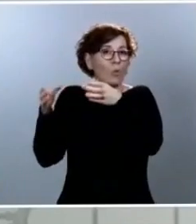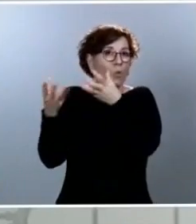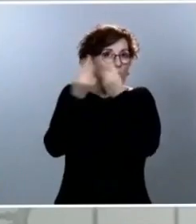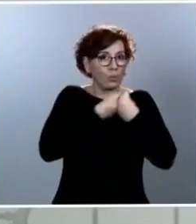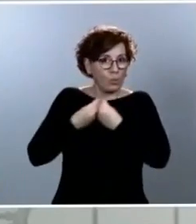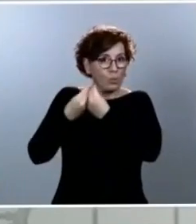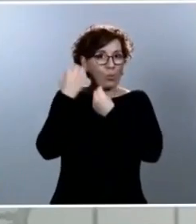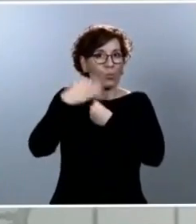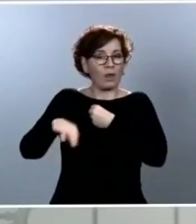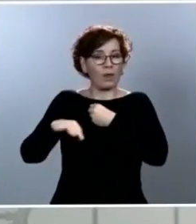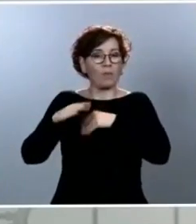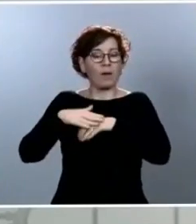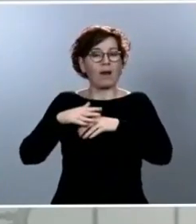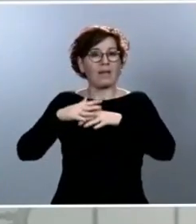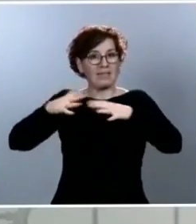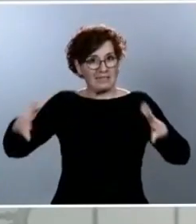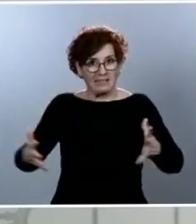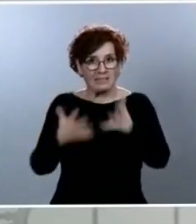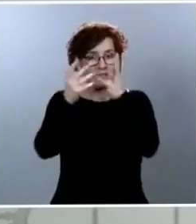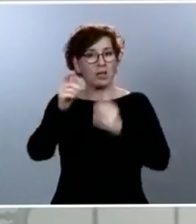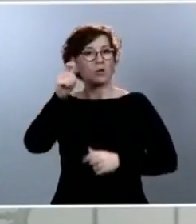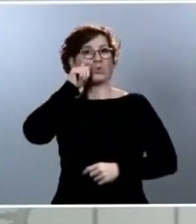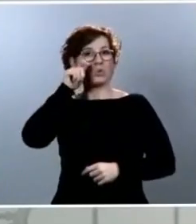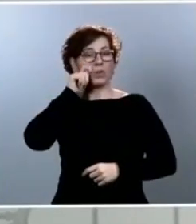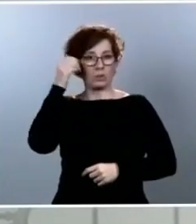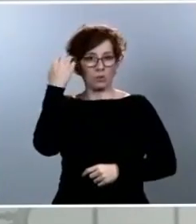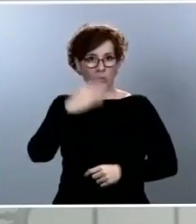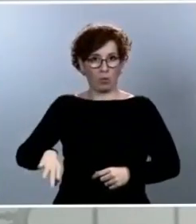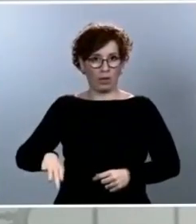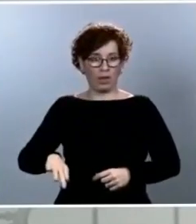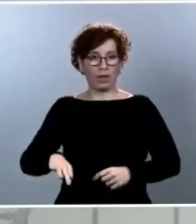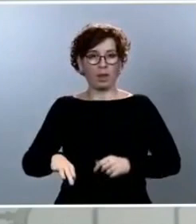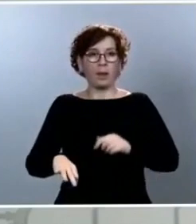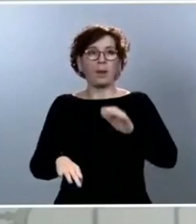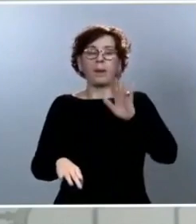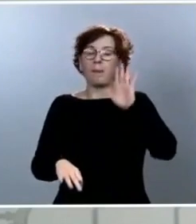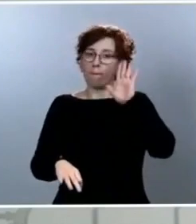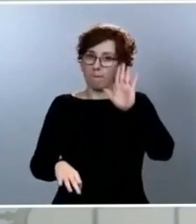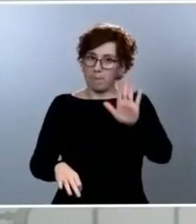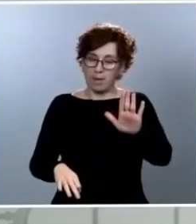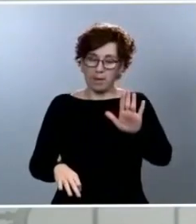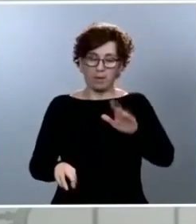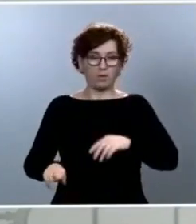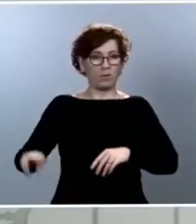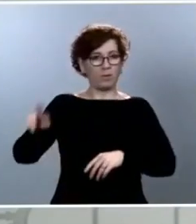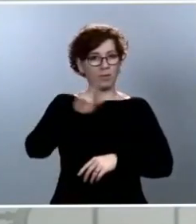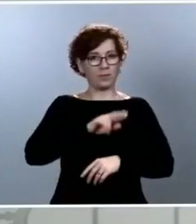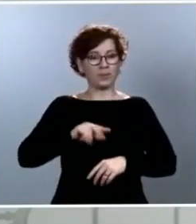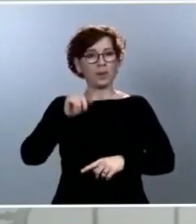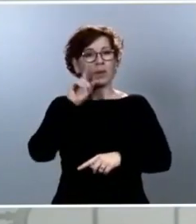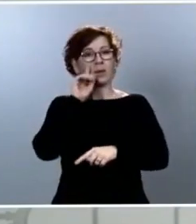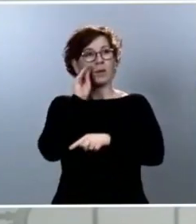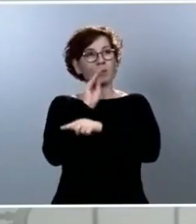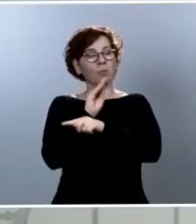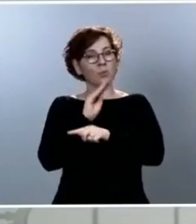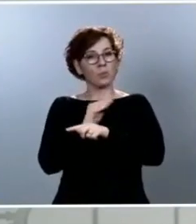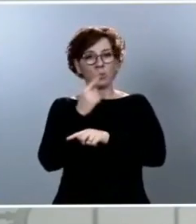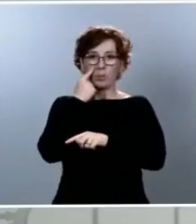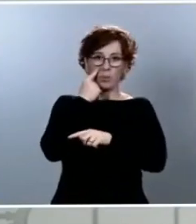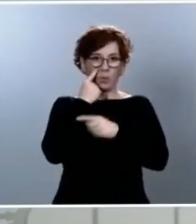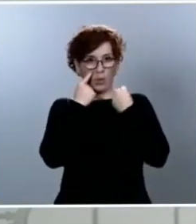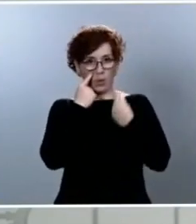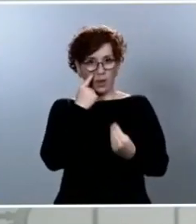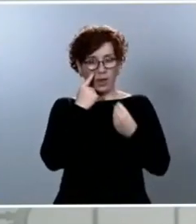dentro de nuestro continente. Pero insisto, con mucha prudencia, con muchísima cautela, todavía nos queda mucho trecho